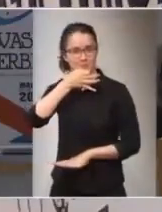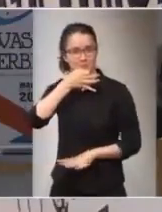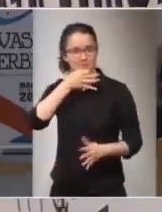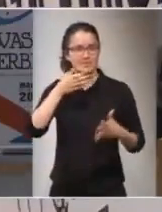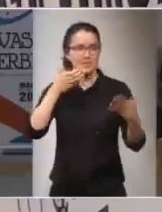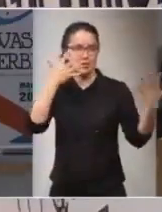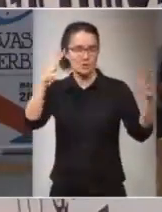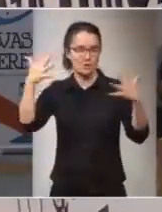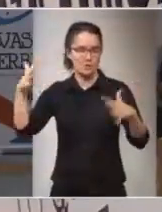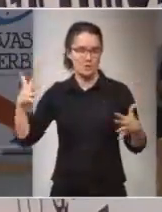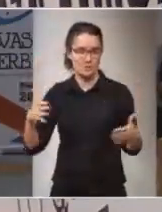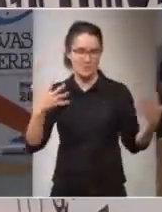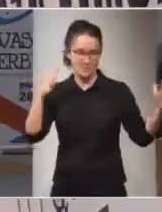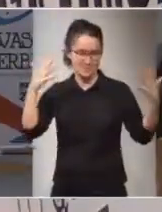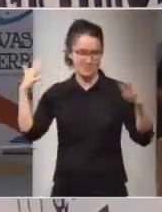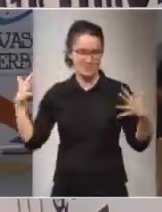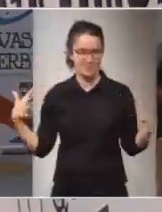la segunda la segunda ronda gracias muchas gracias gracias gracias